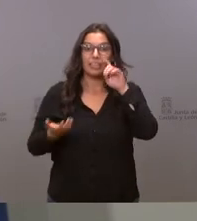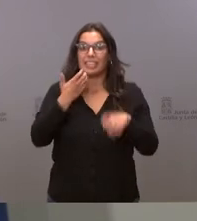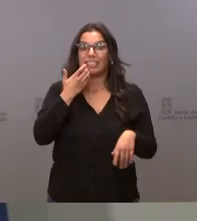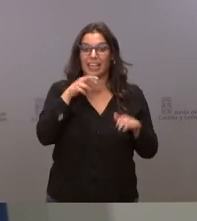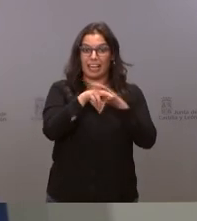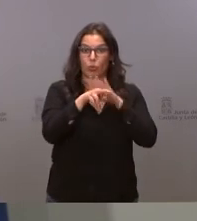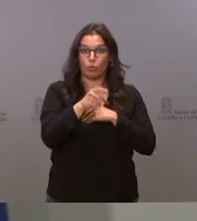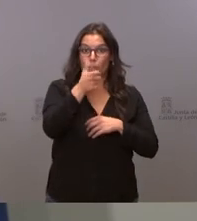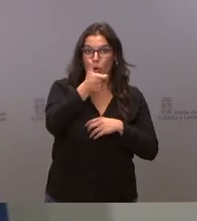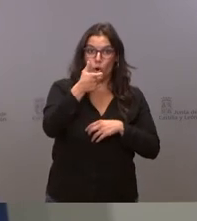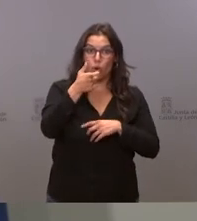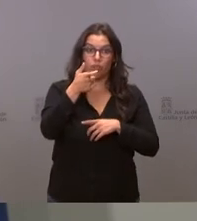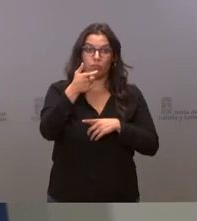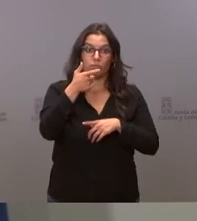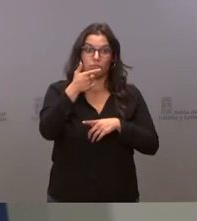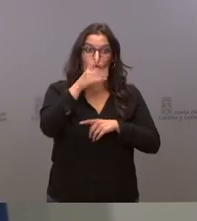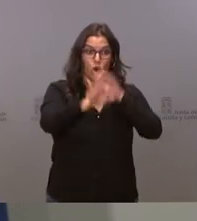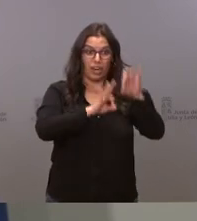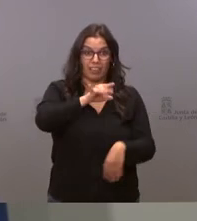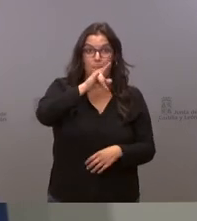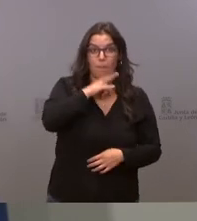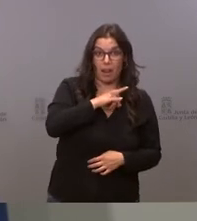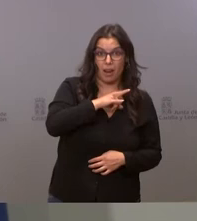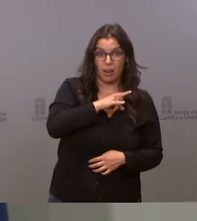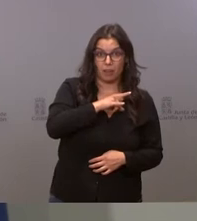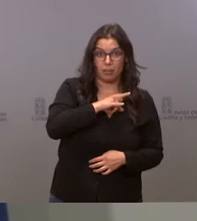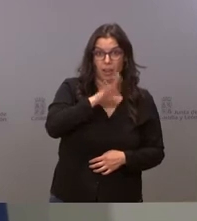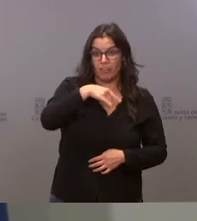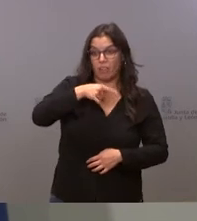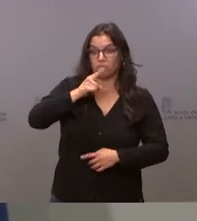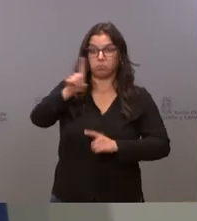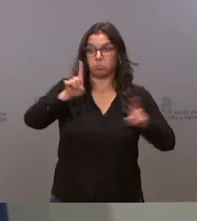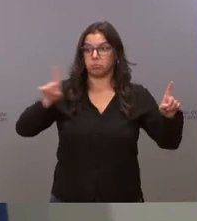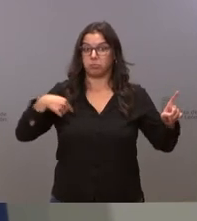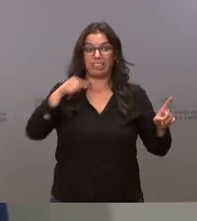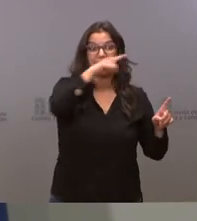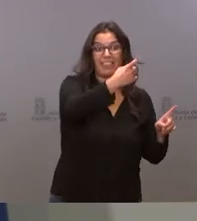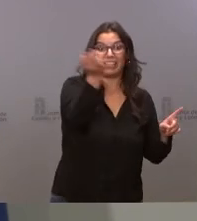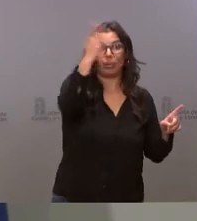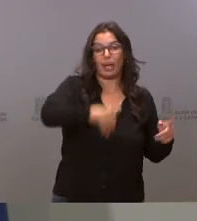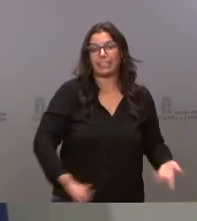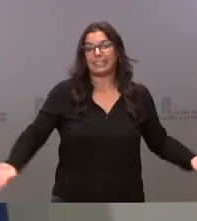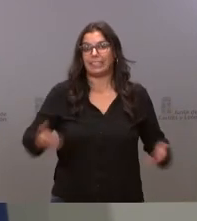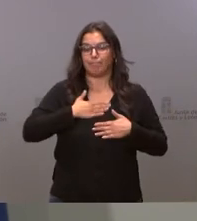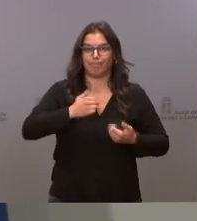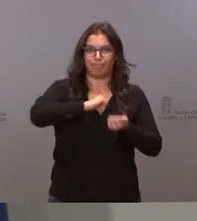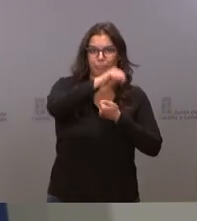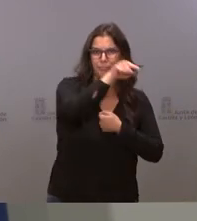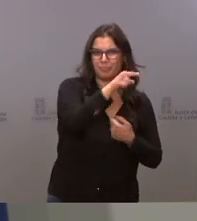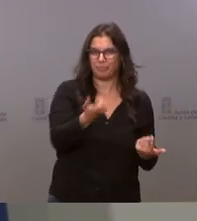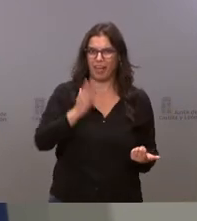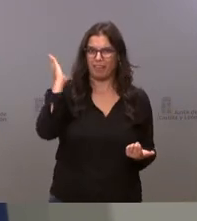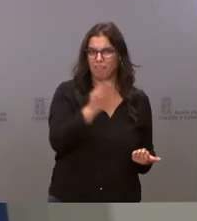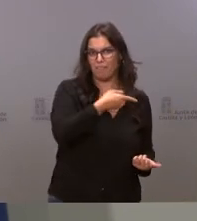recursos a quien perjudicas es a quien necesita el servicio por tanto a quien se perjudica si se